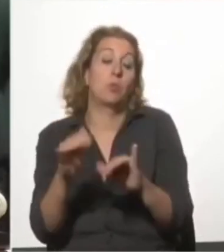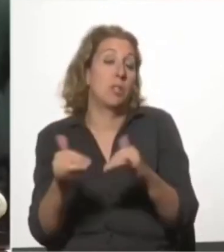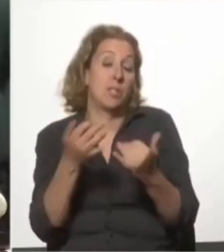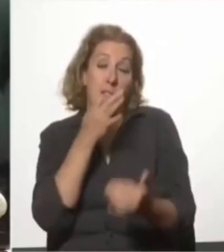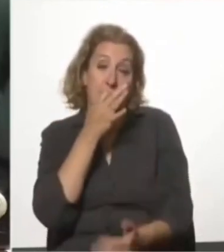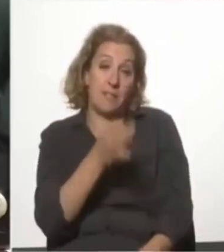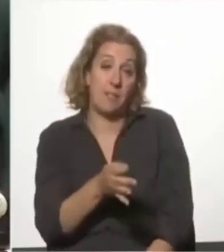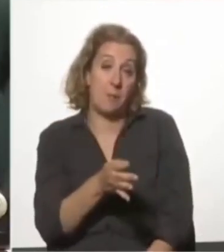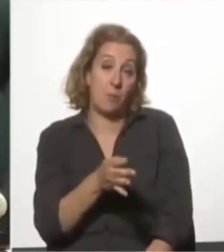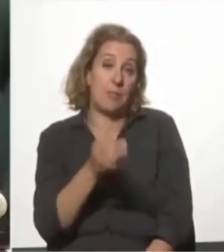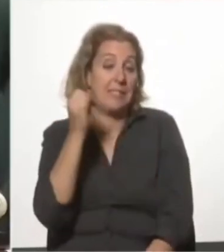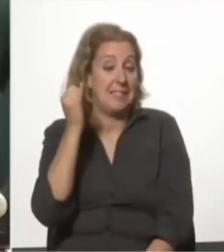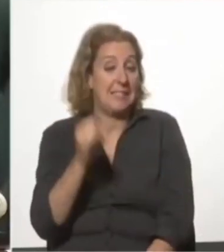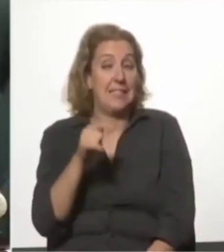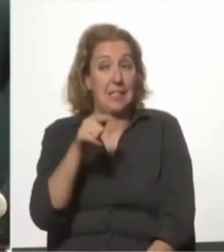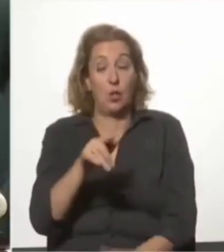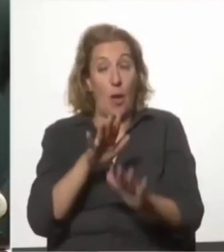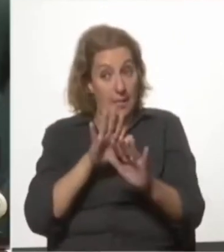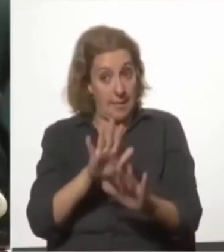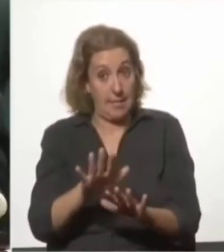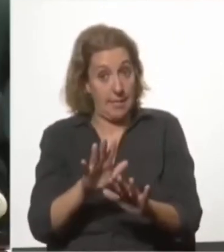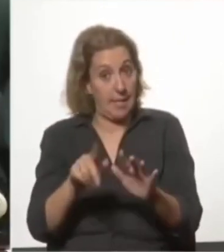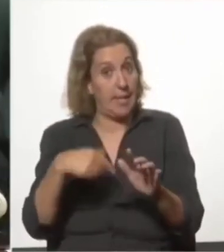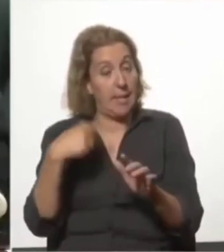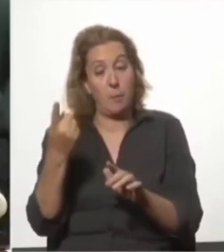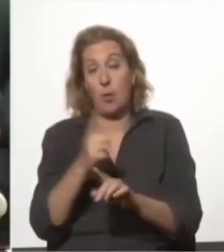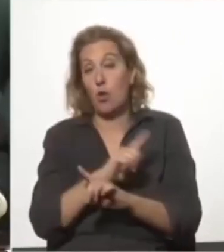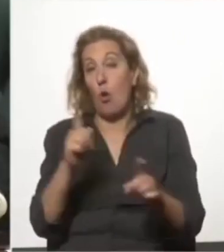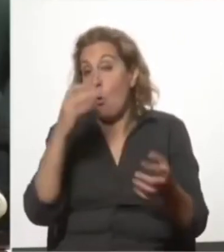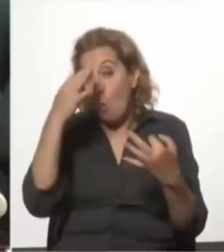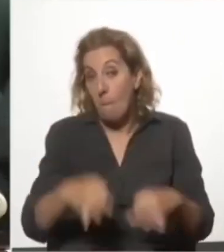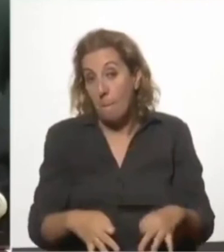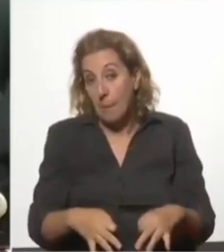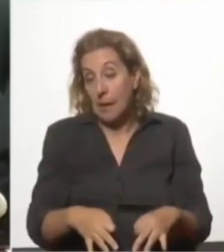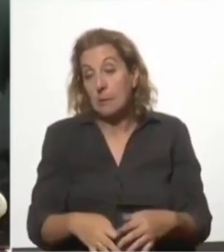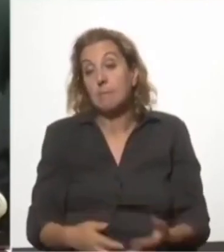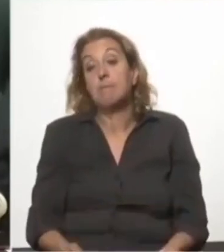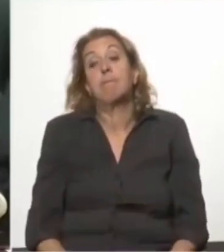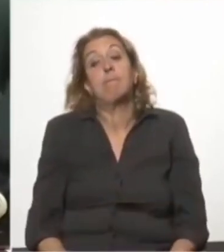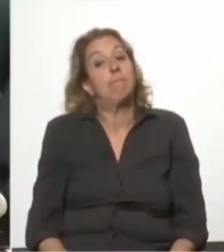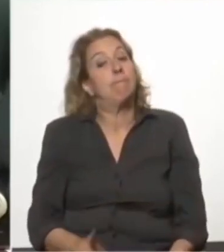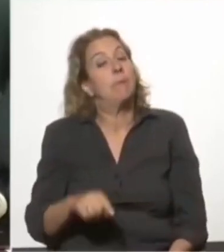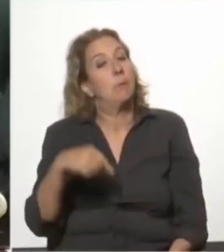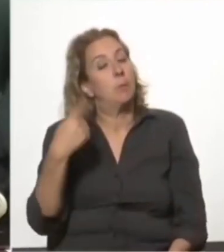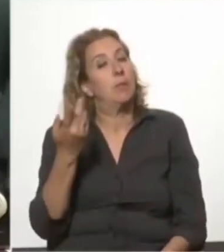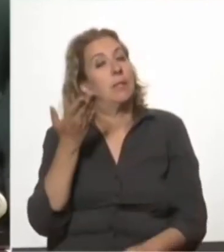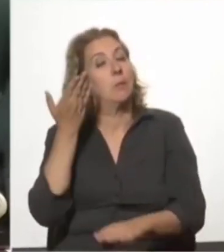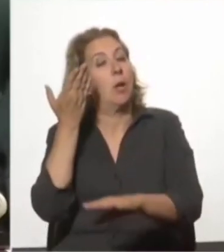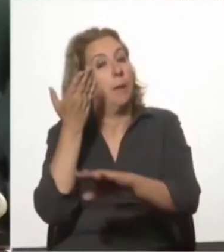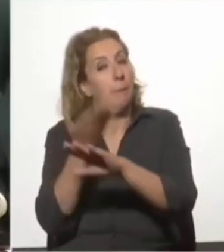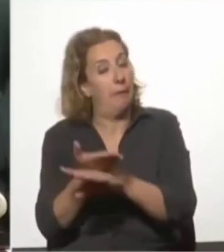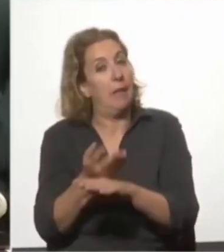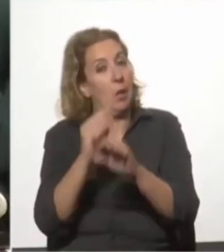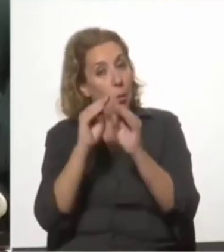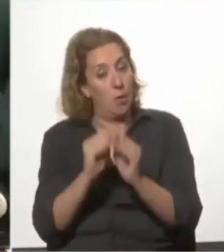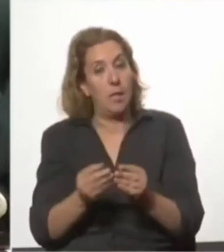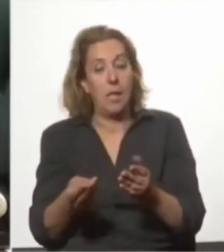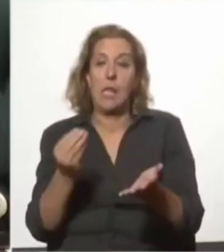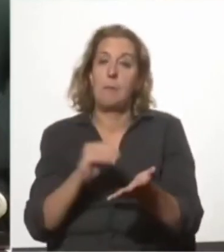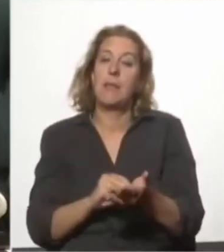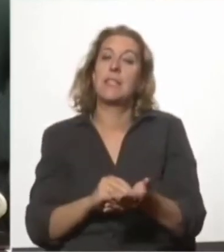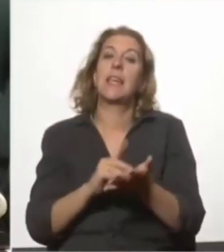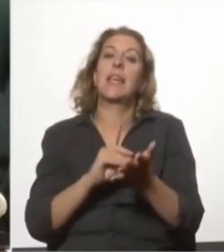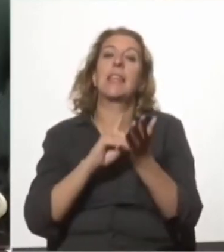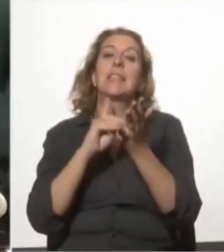se decía, si esto queda así formulado y después se incumple, bueno, tendremos que pedir cuentas y además habría que